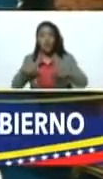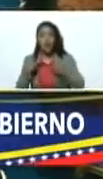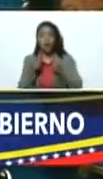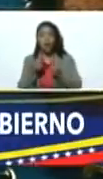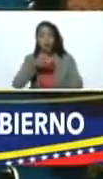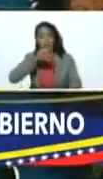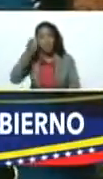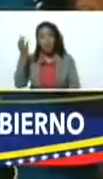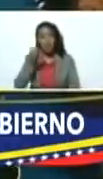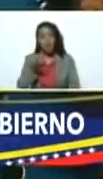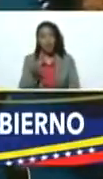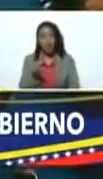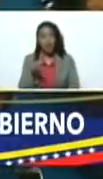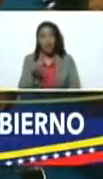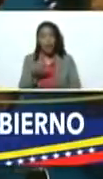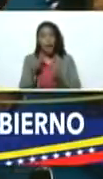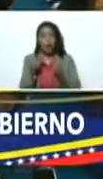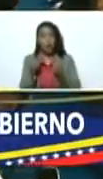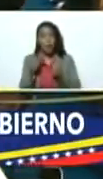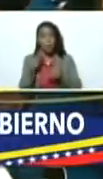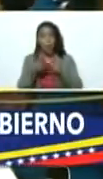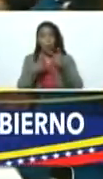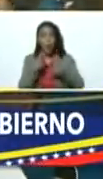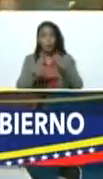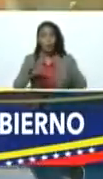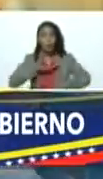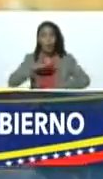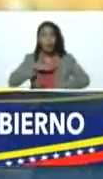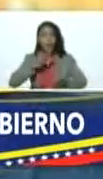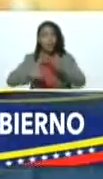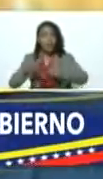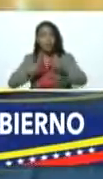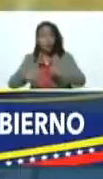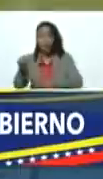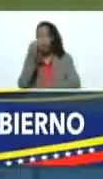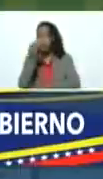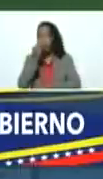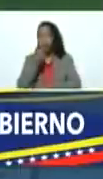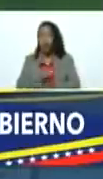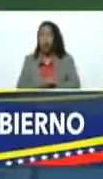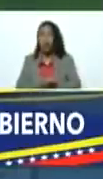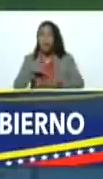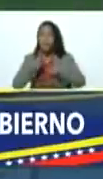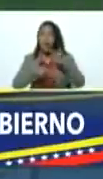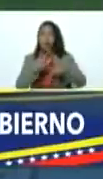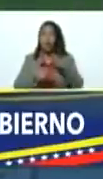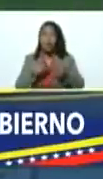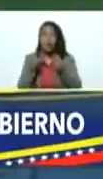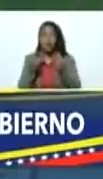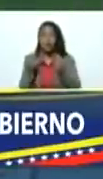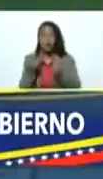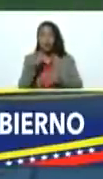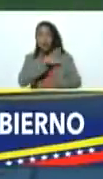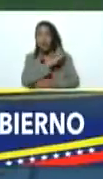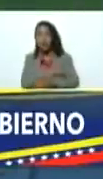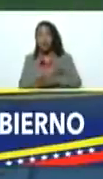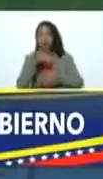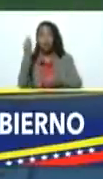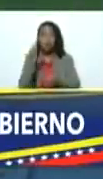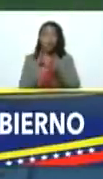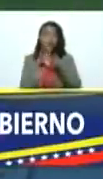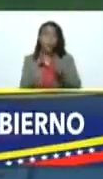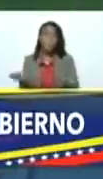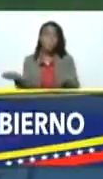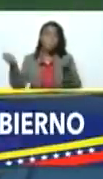real de la economía que produce bienes servicios alimentos que produce riqueza que produce fortuna es